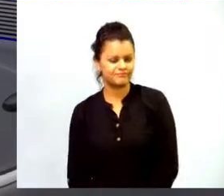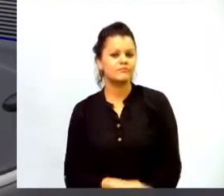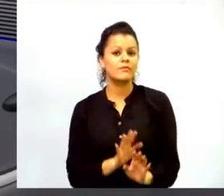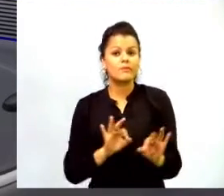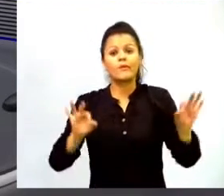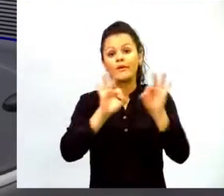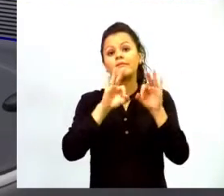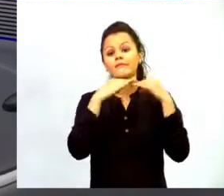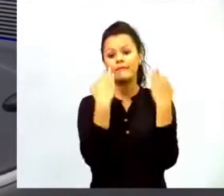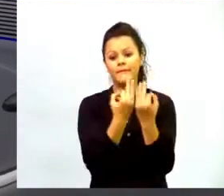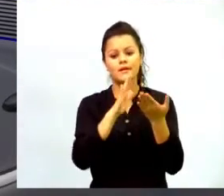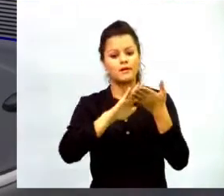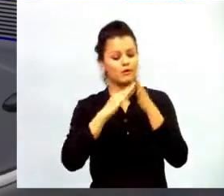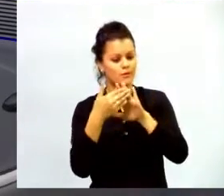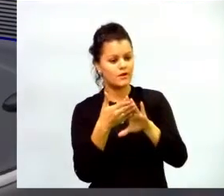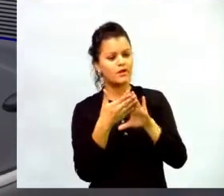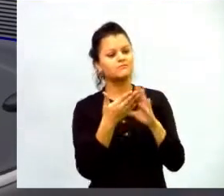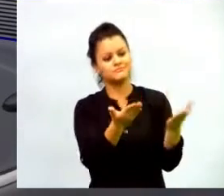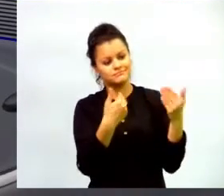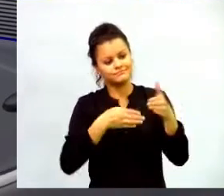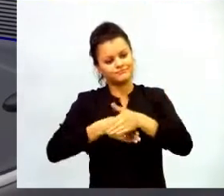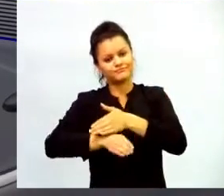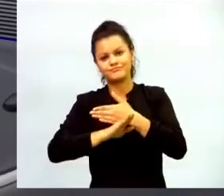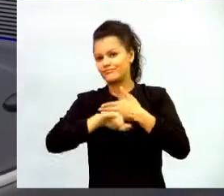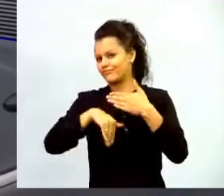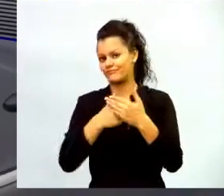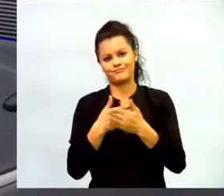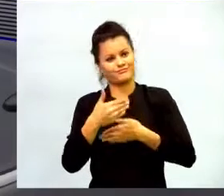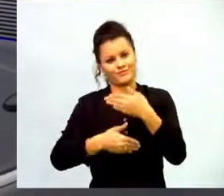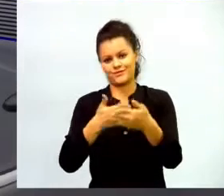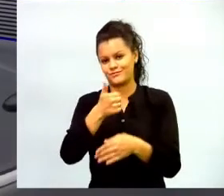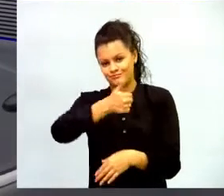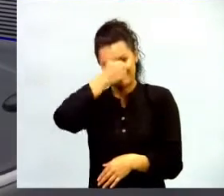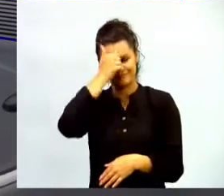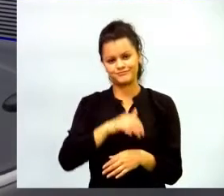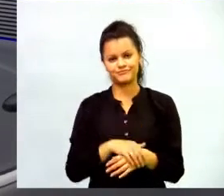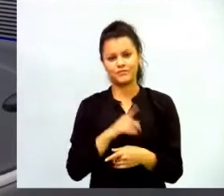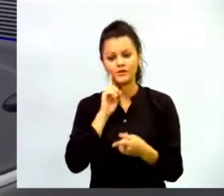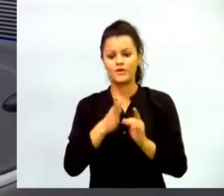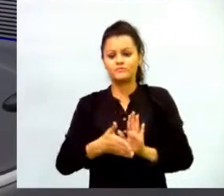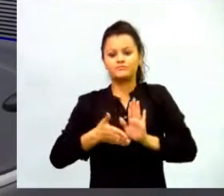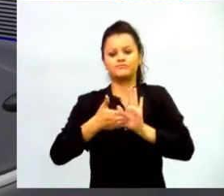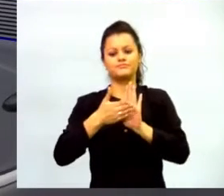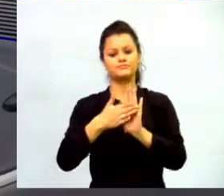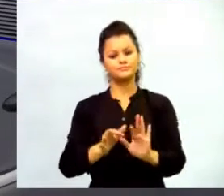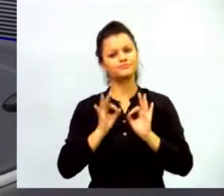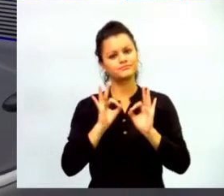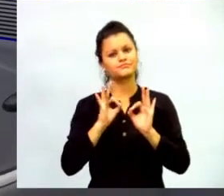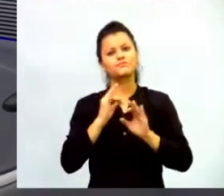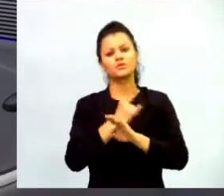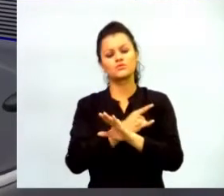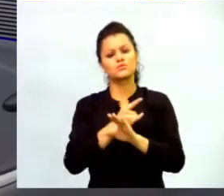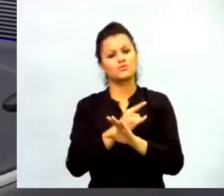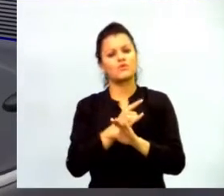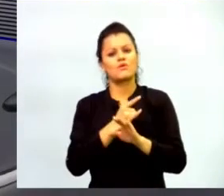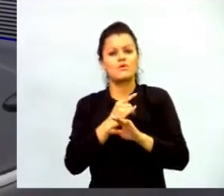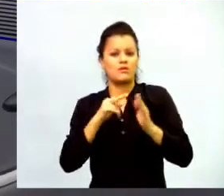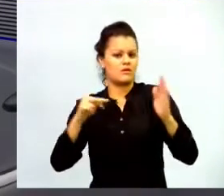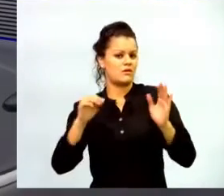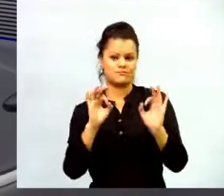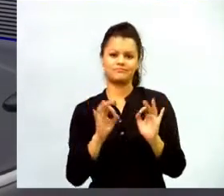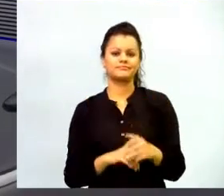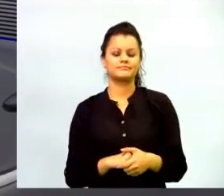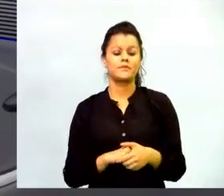familia y de la comunidad en todos esos procesos fundamentales para garantizar el uso adecuado de la tecnología y yo quiero